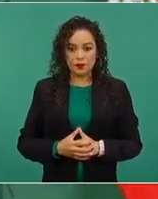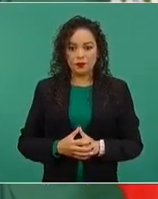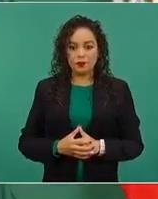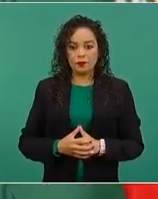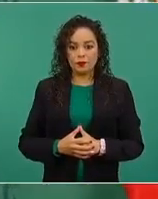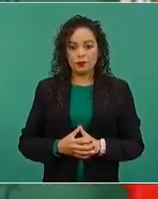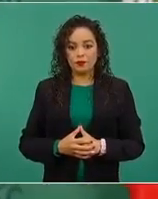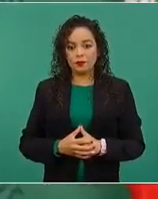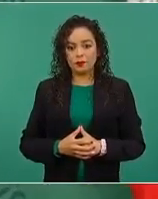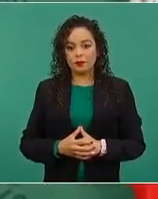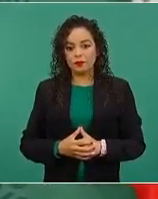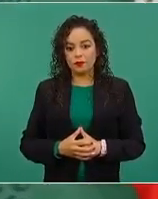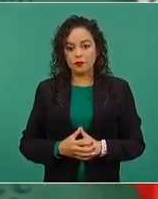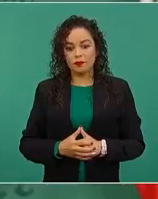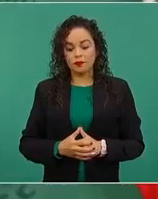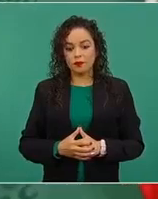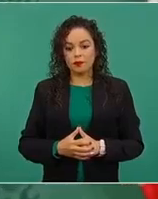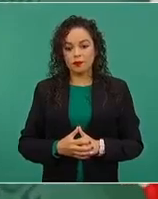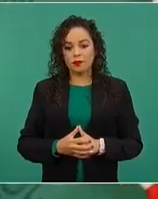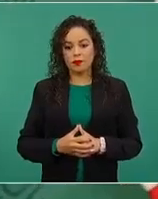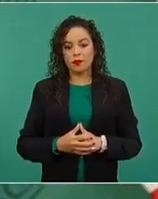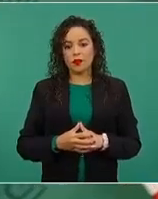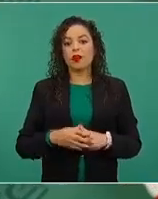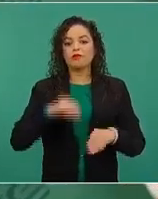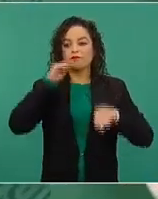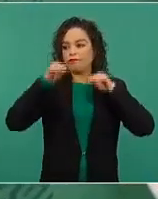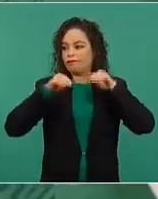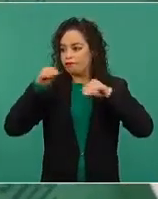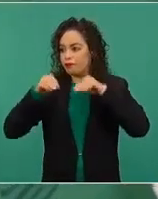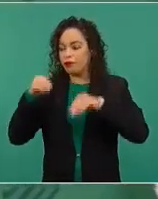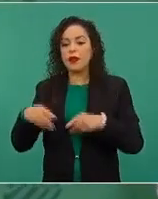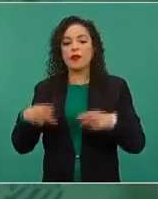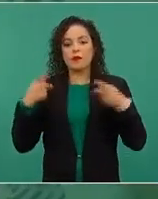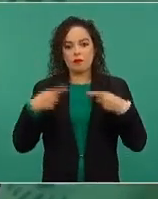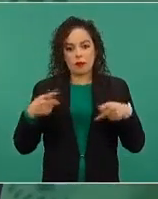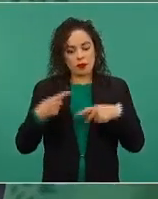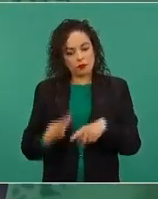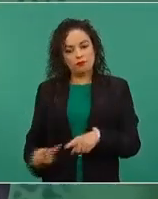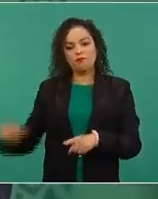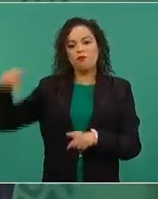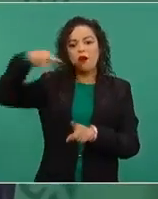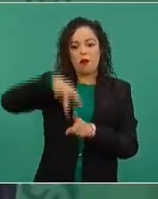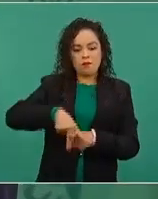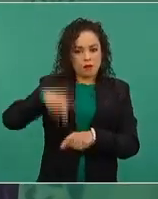a caballo las fuerzas revolucionarias.